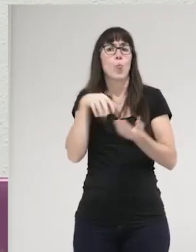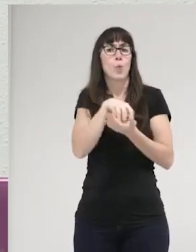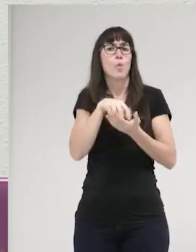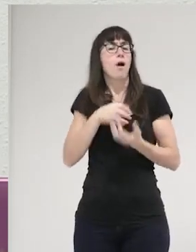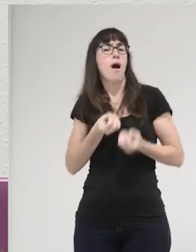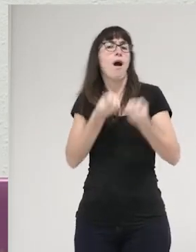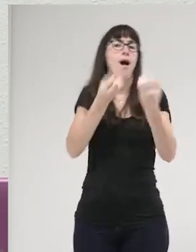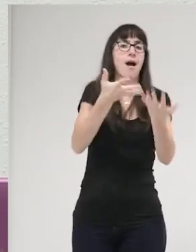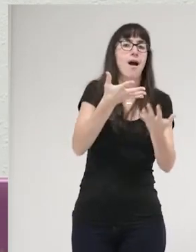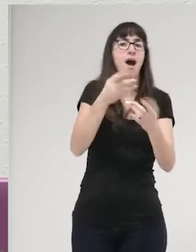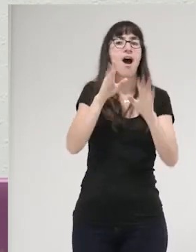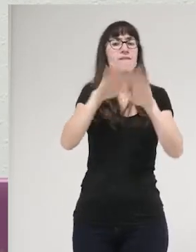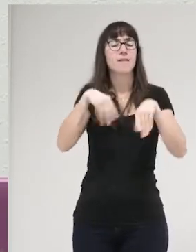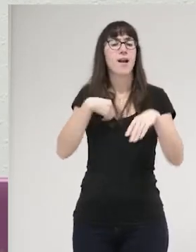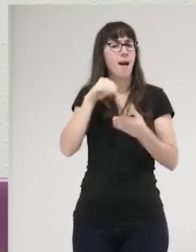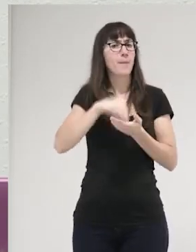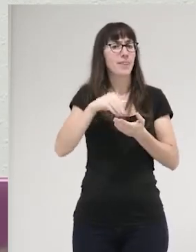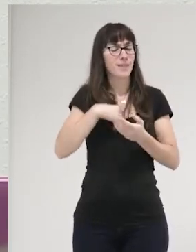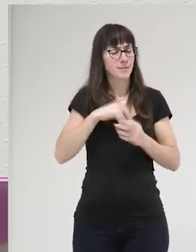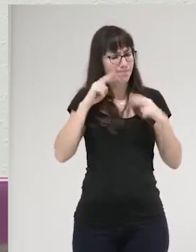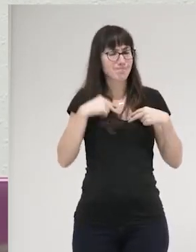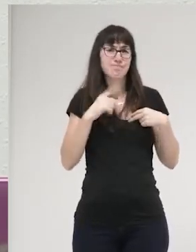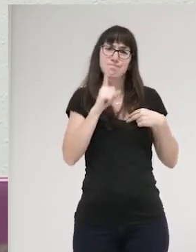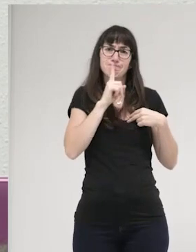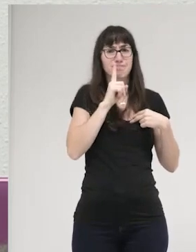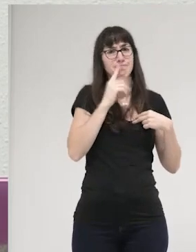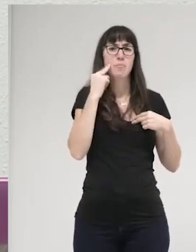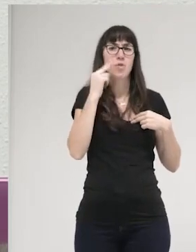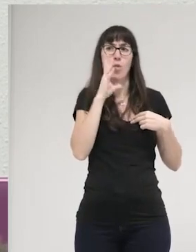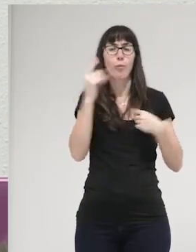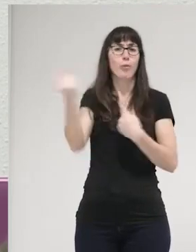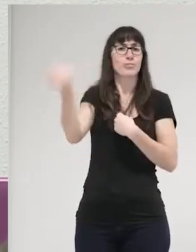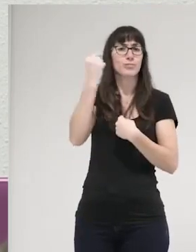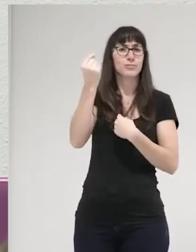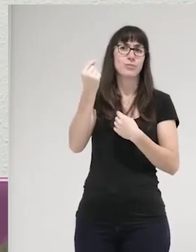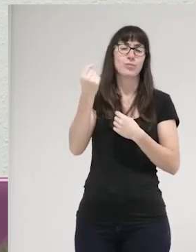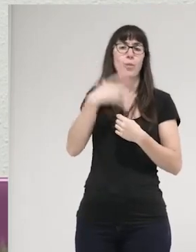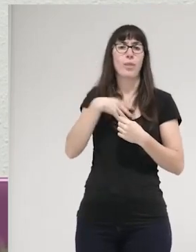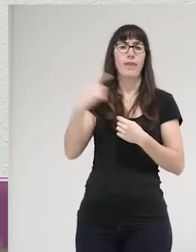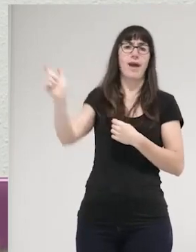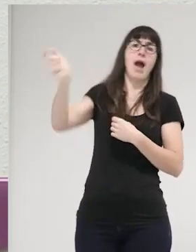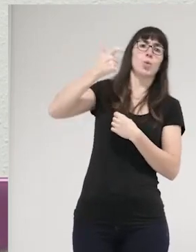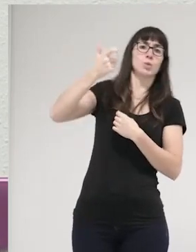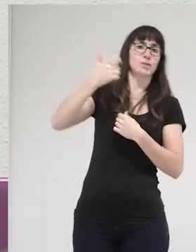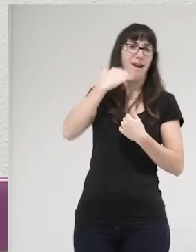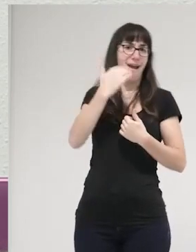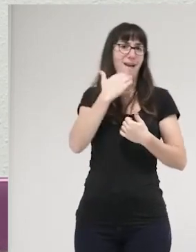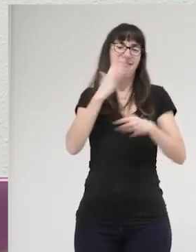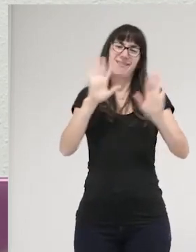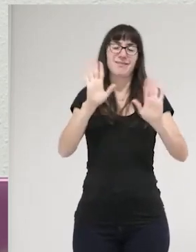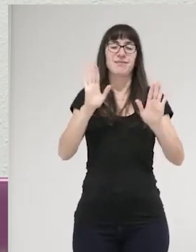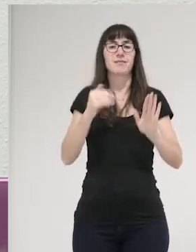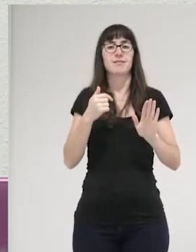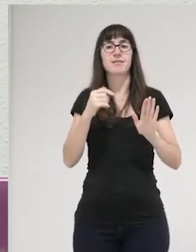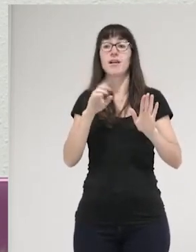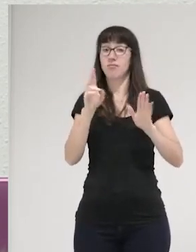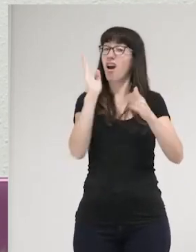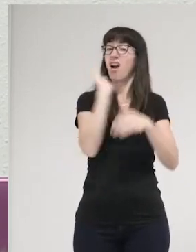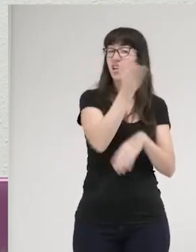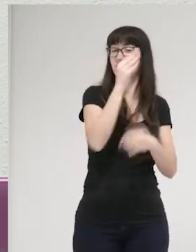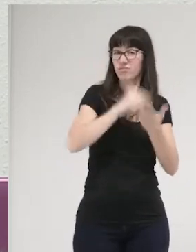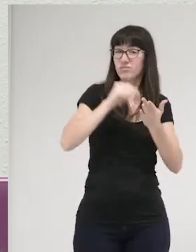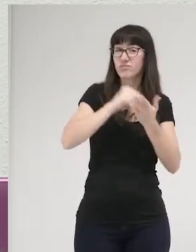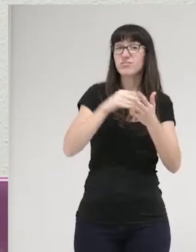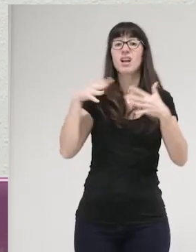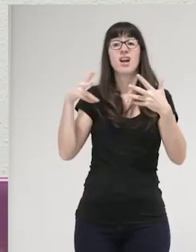siempre nos genera un poco de miedo de decir según qué cosas, por qué vamos a ser acusadas de algo. Y entonces esas dinámicas de castigo no solo en las redes sociales, sino en las